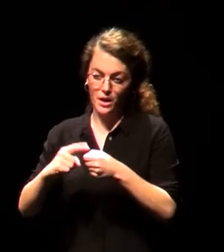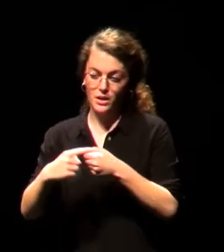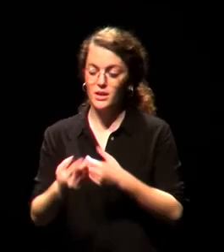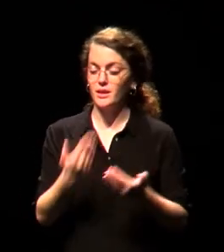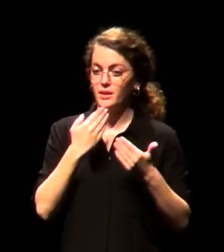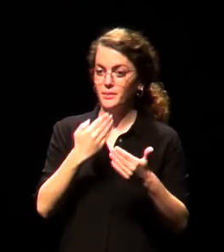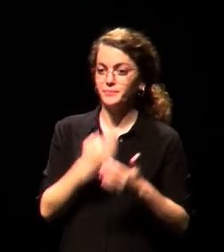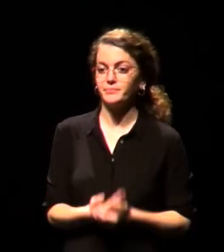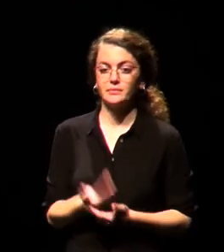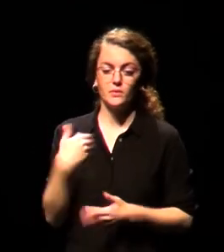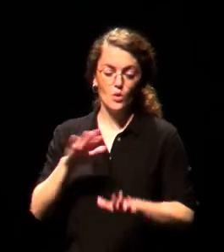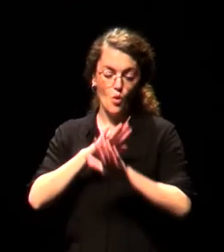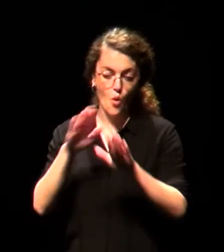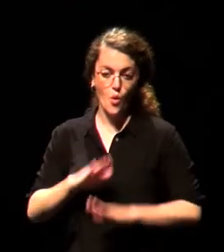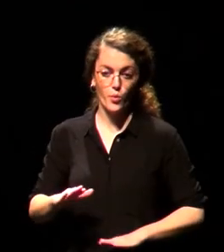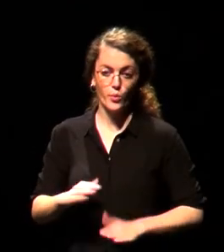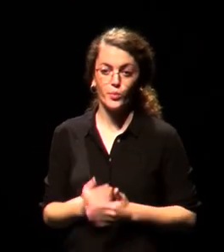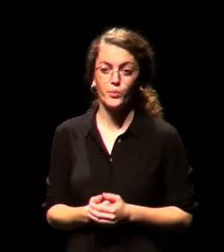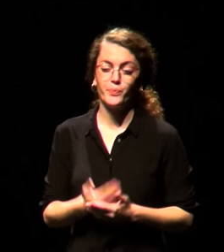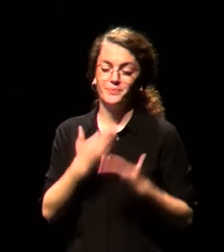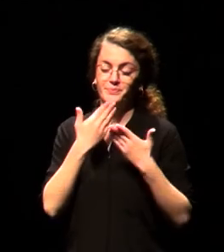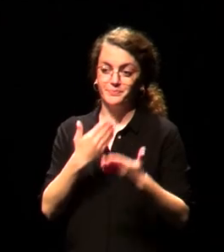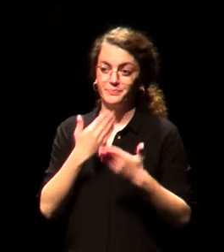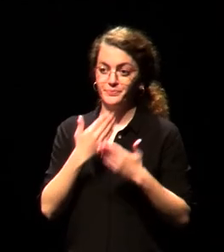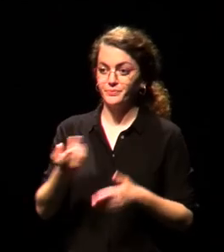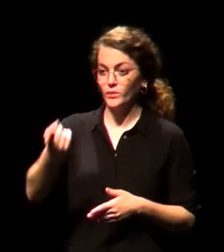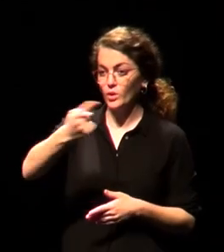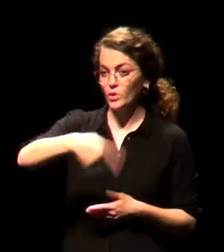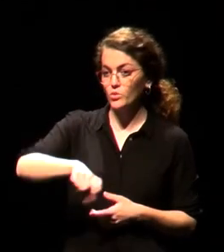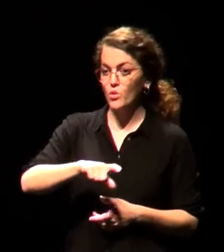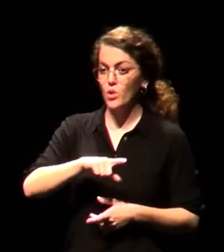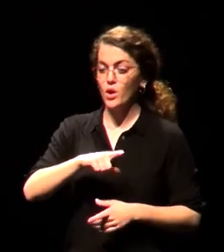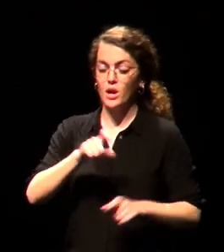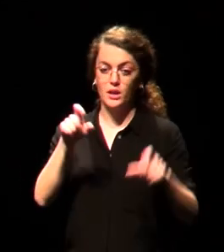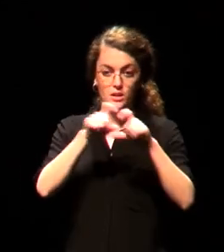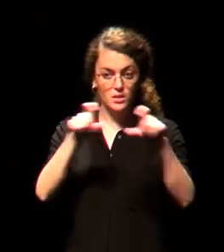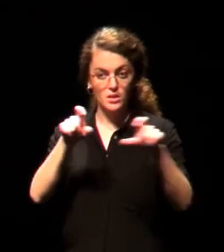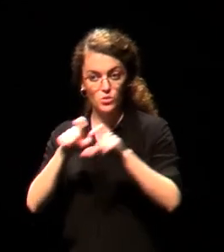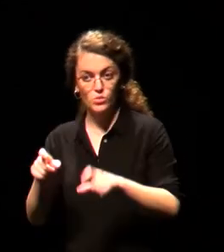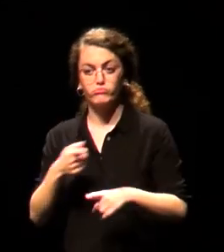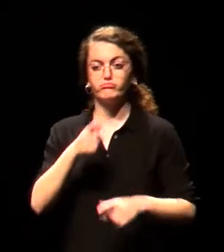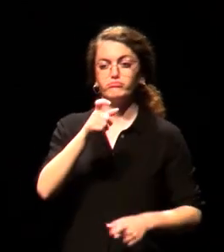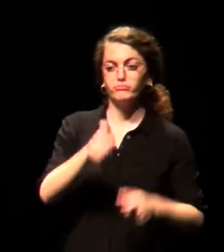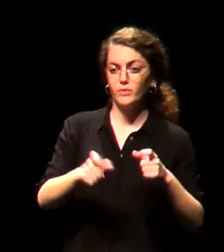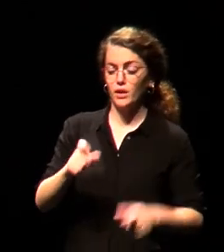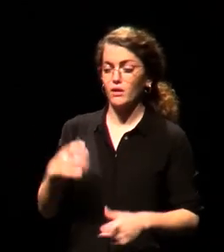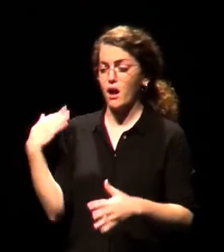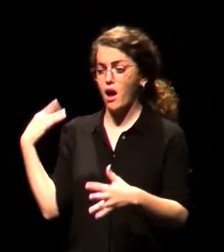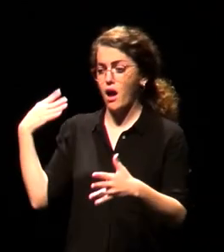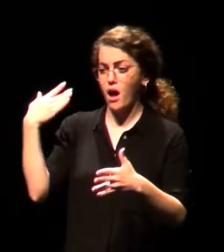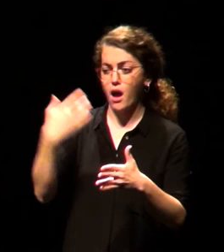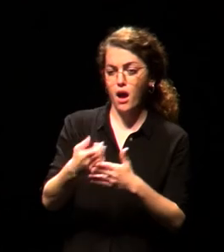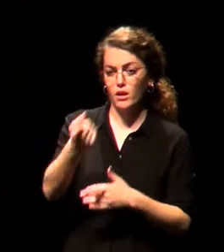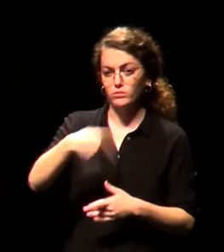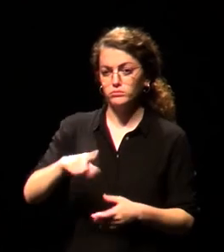por último, me gustaría agradecer a todas las personas e instituciones que han formado parte de este proyecto, desde 2009 a 2018,